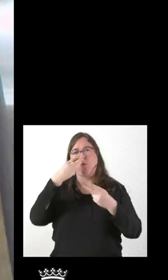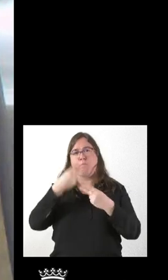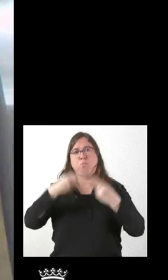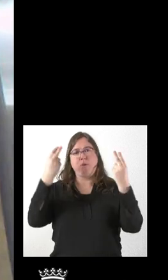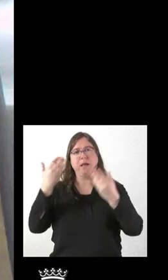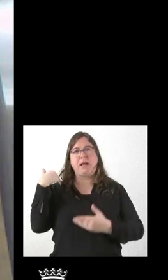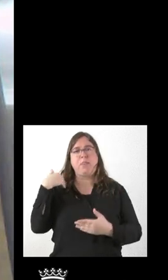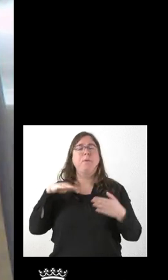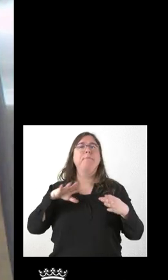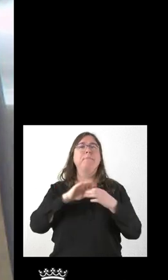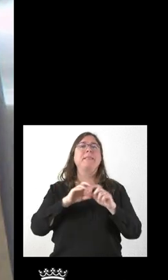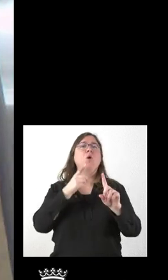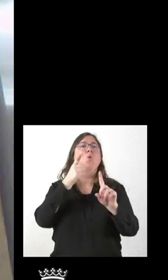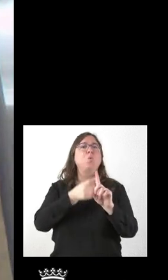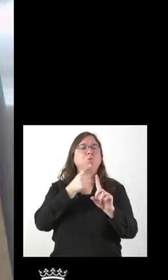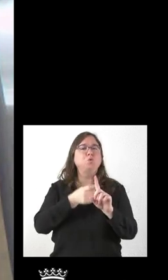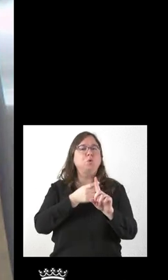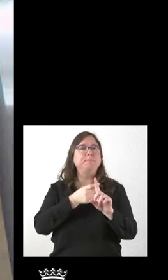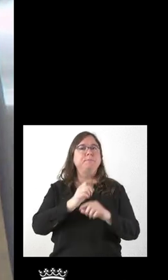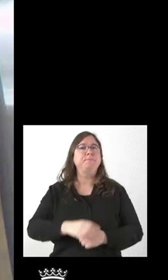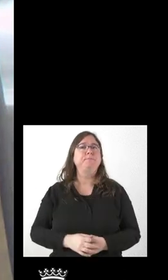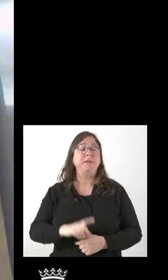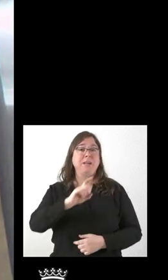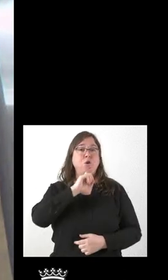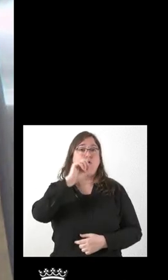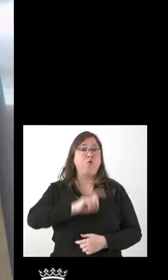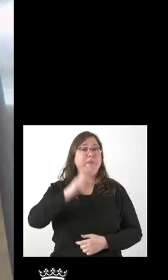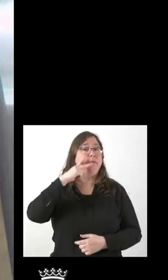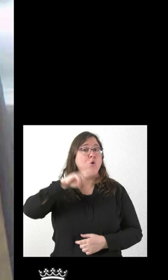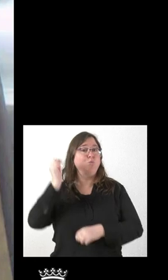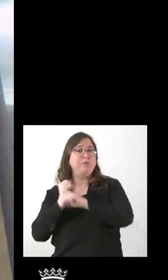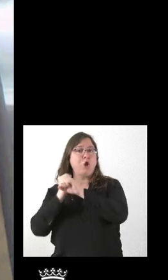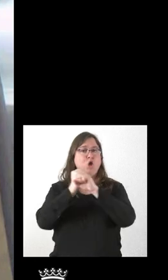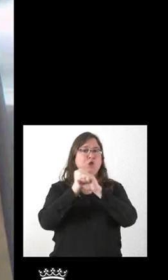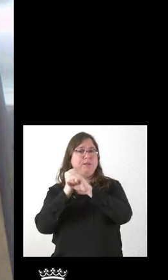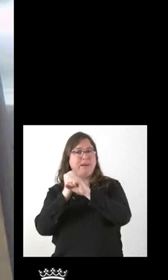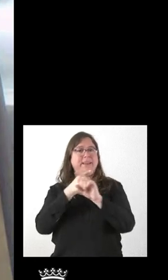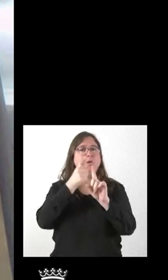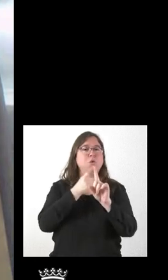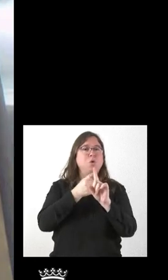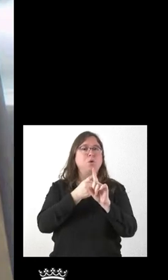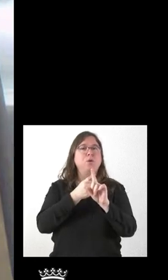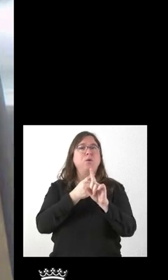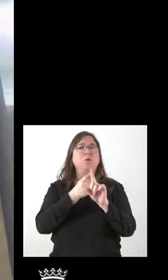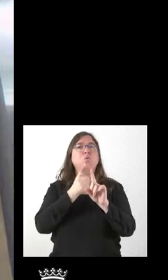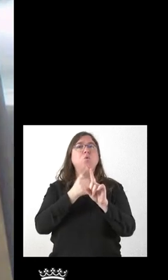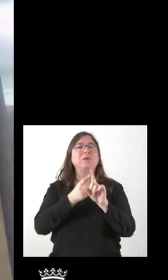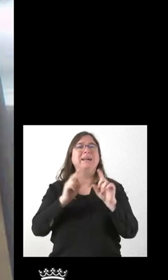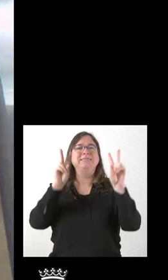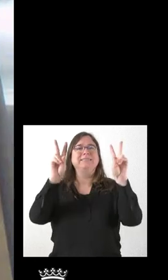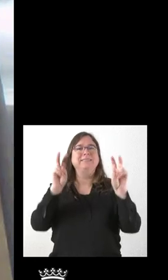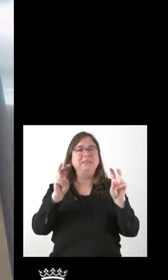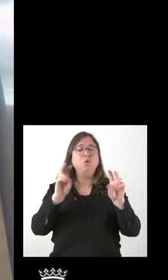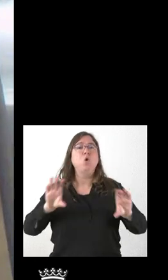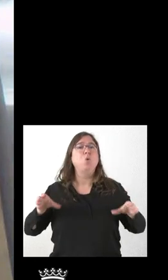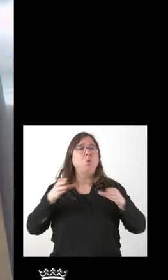respecto al uso que la Fundación del Museo de Semana Santa de León está dando al recinto en el cual la